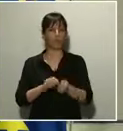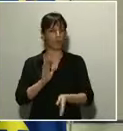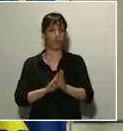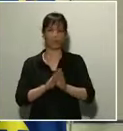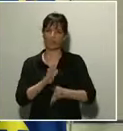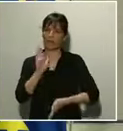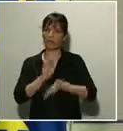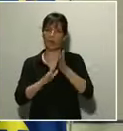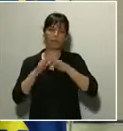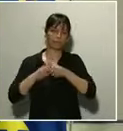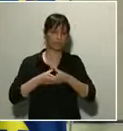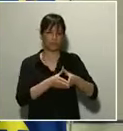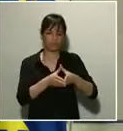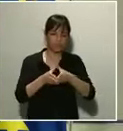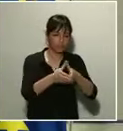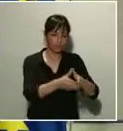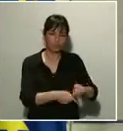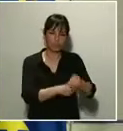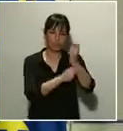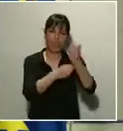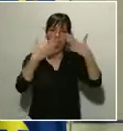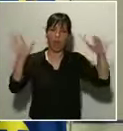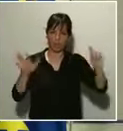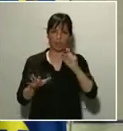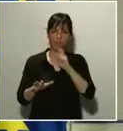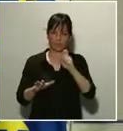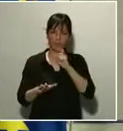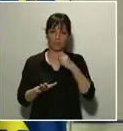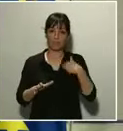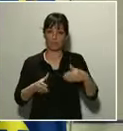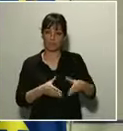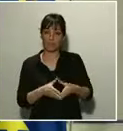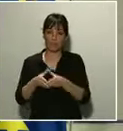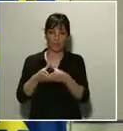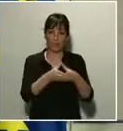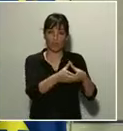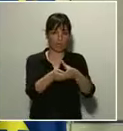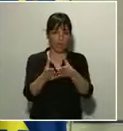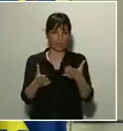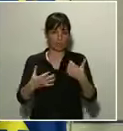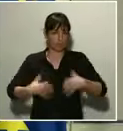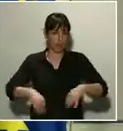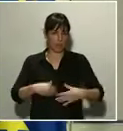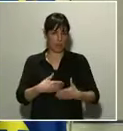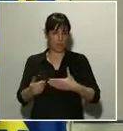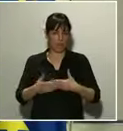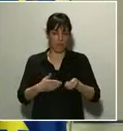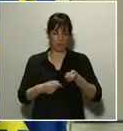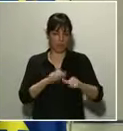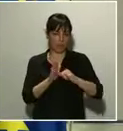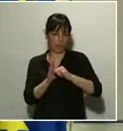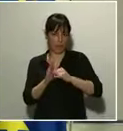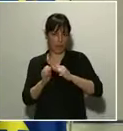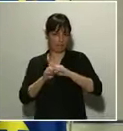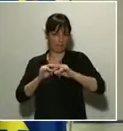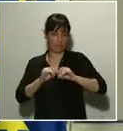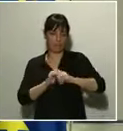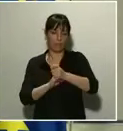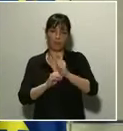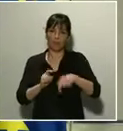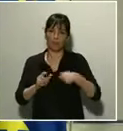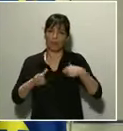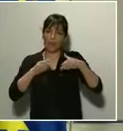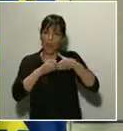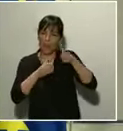dificultades, nuestra flota artesanal, pero también la flota en altura. En estos momentos nos encontramos con algunas